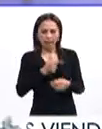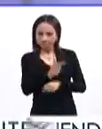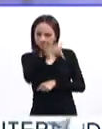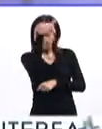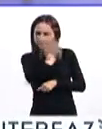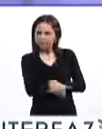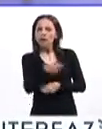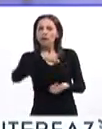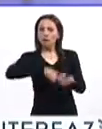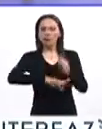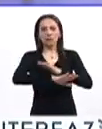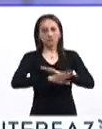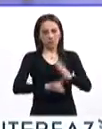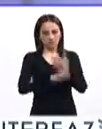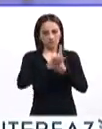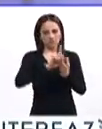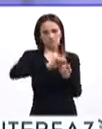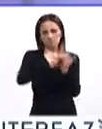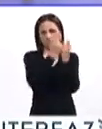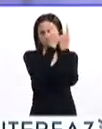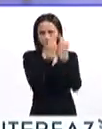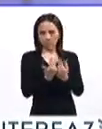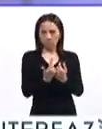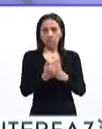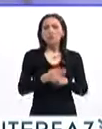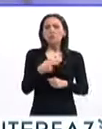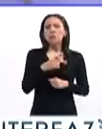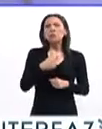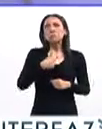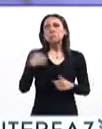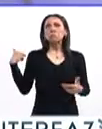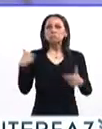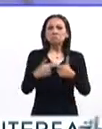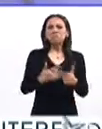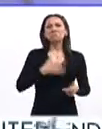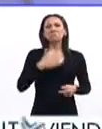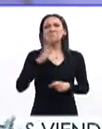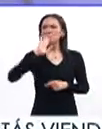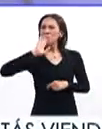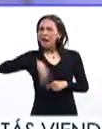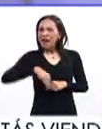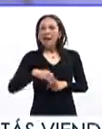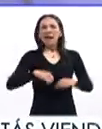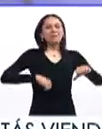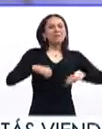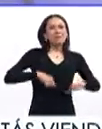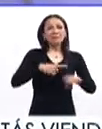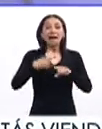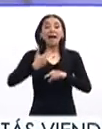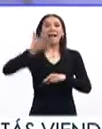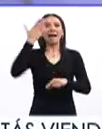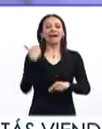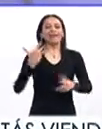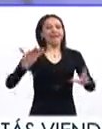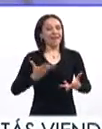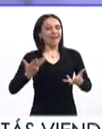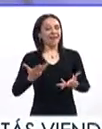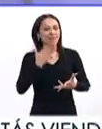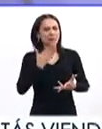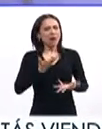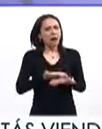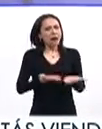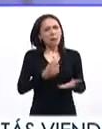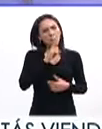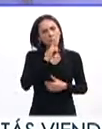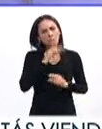un trastorno depresivo, pero si yo continuamente me siento mal, no disfruto de las actividades que con anterioridad hacía, tengo cambios en mi